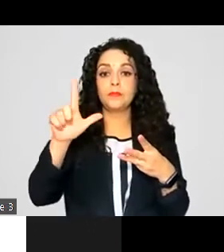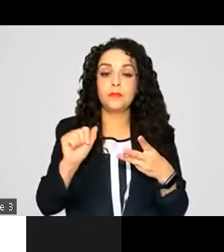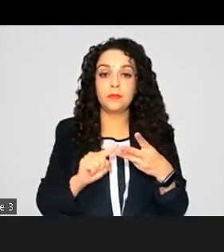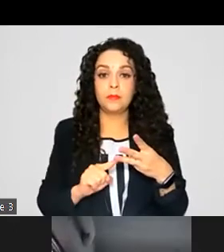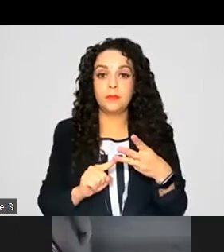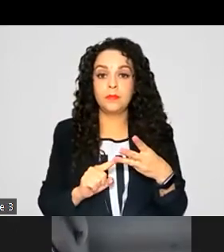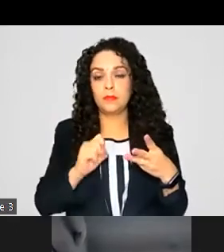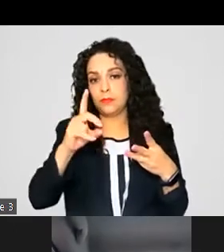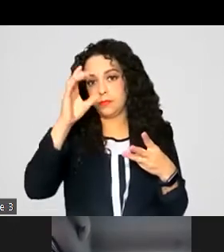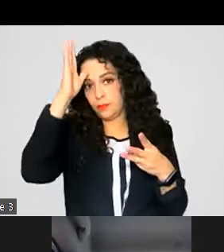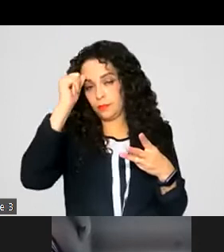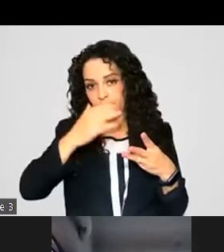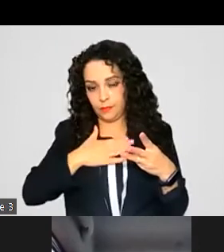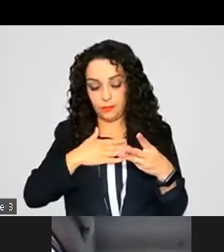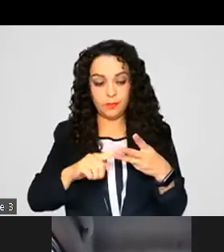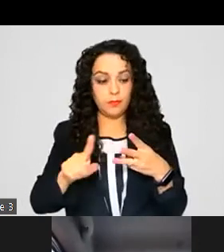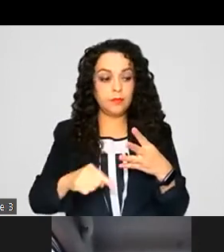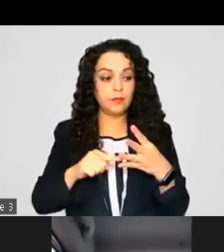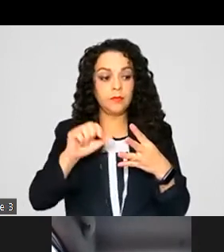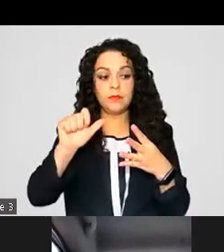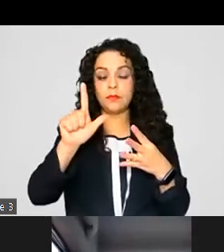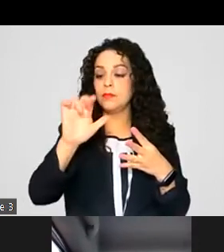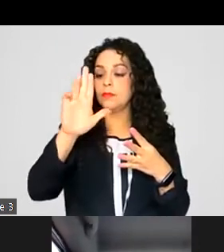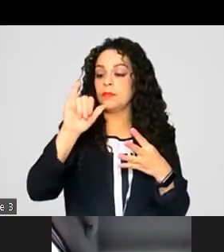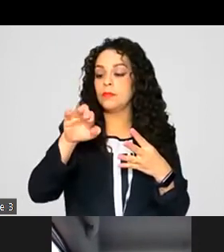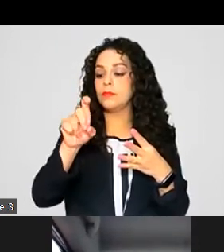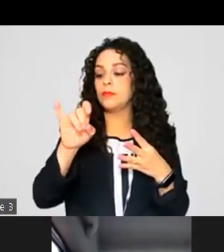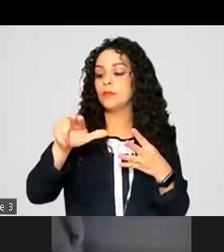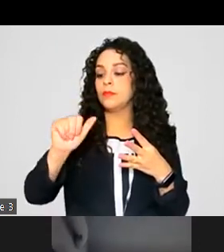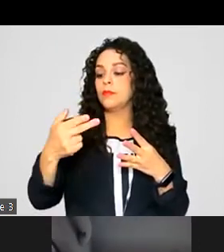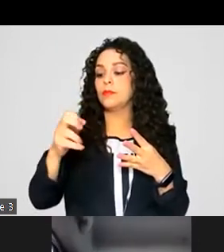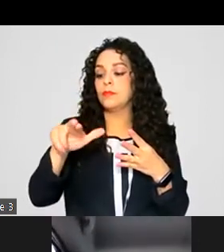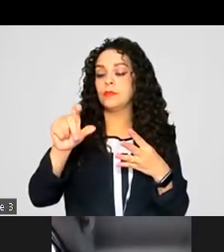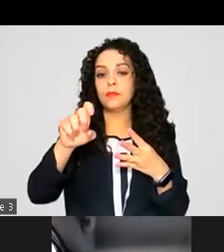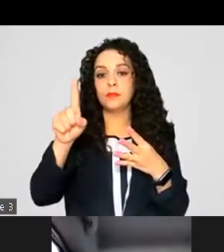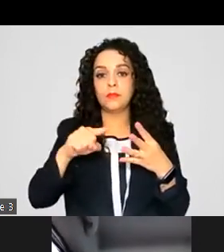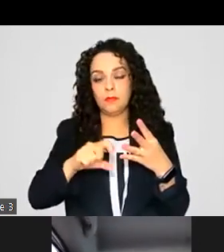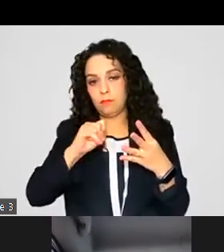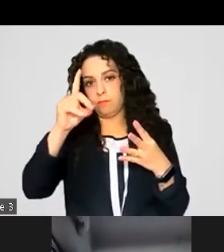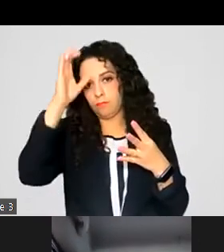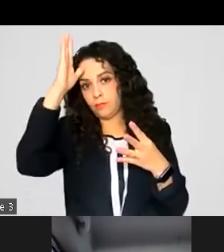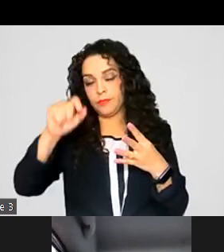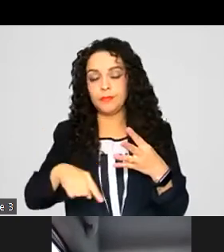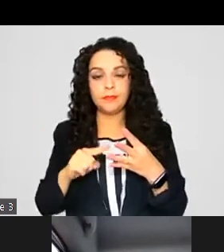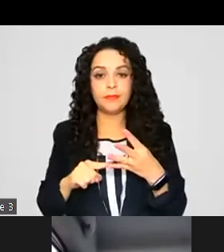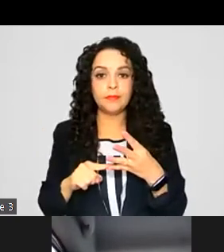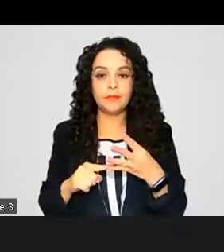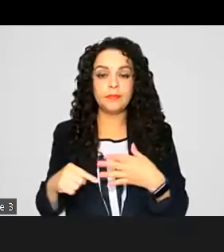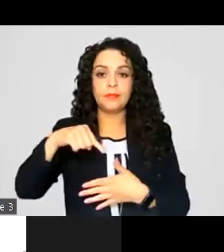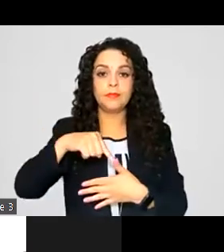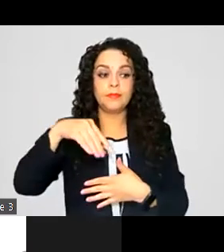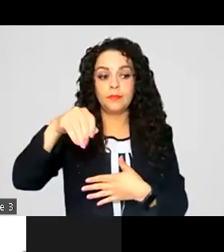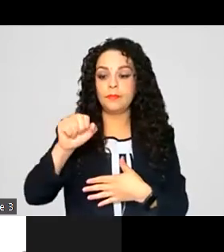Diputada Alicia Medina Hernández Alicia Medina, a favor Diputada